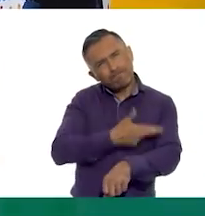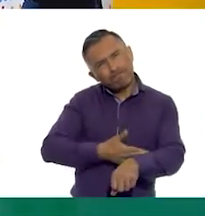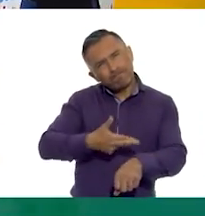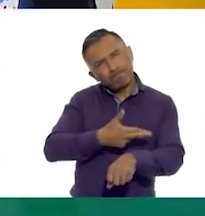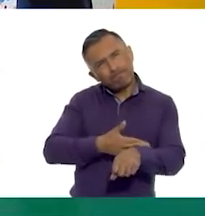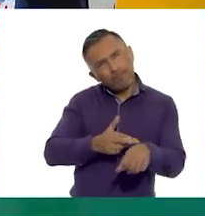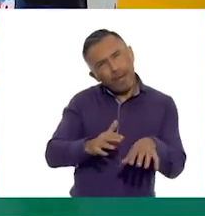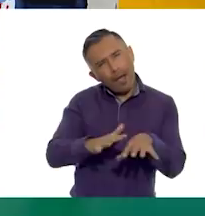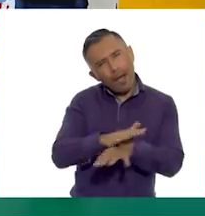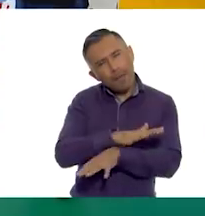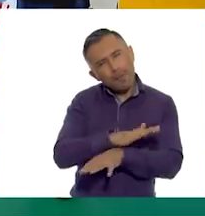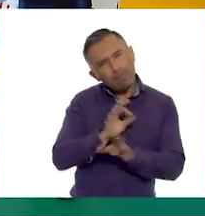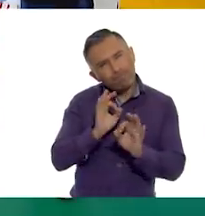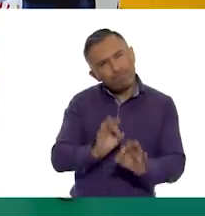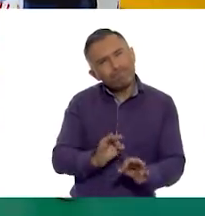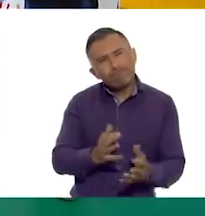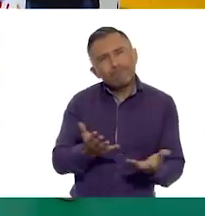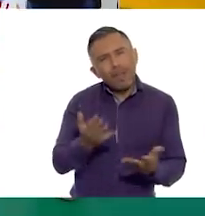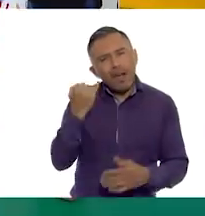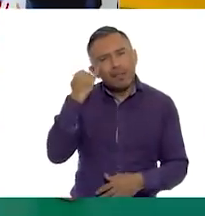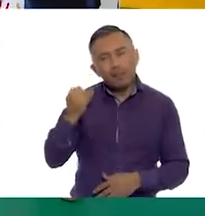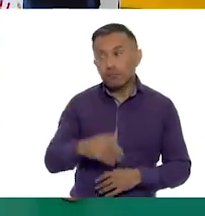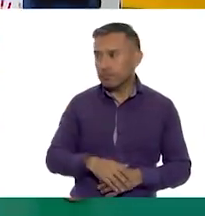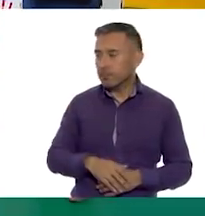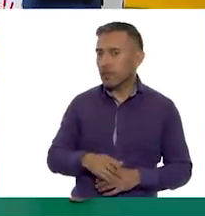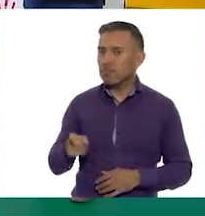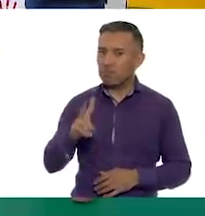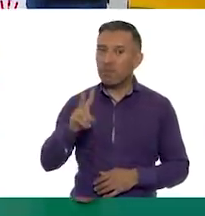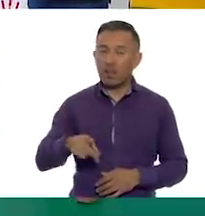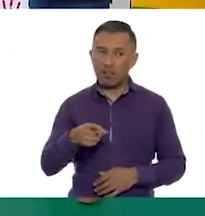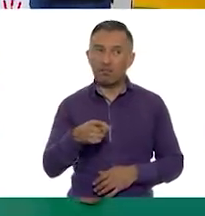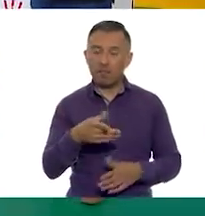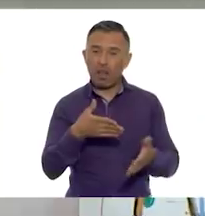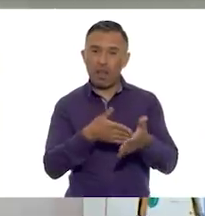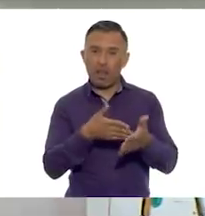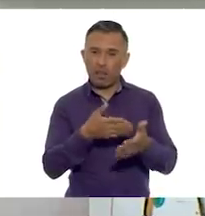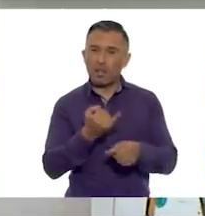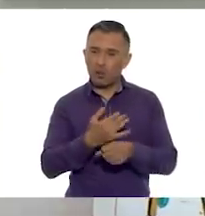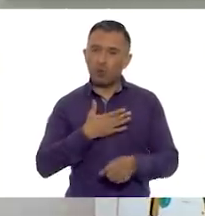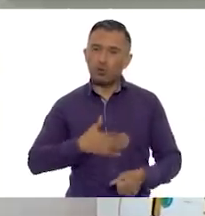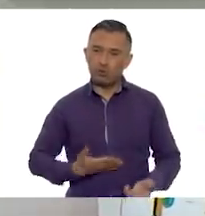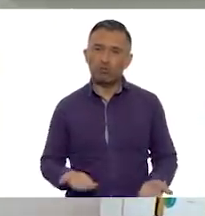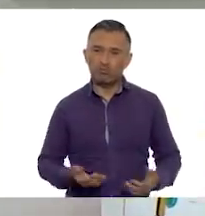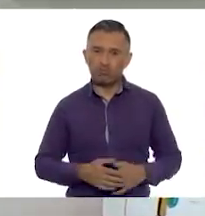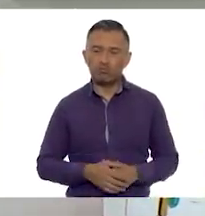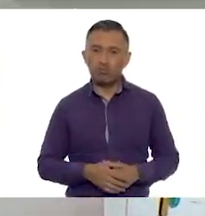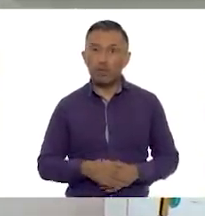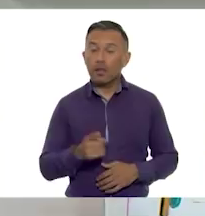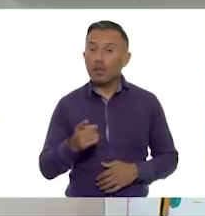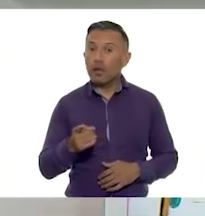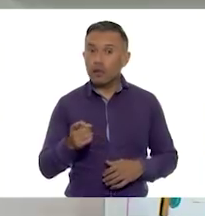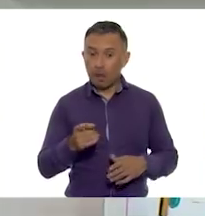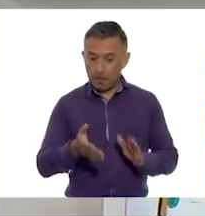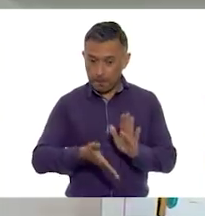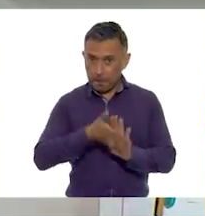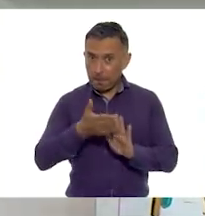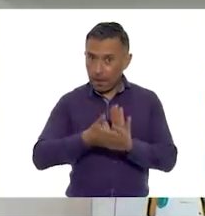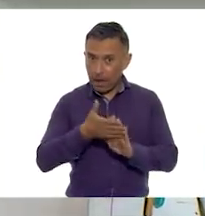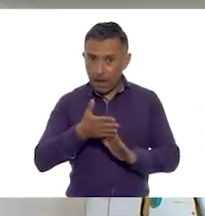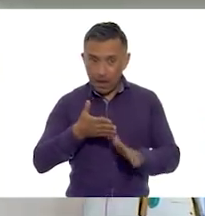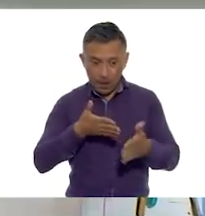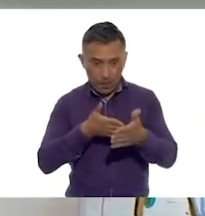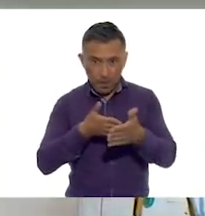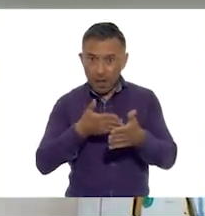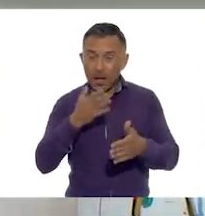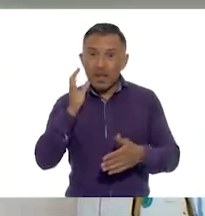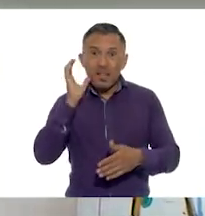Definitivamente es una situación injusta. El hecho de que no haya rampas pone a Carlos en una